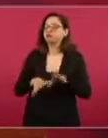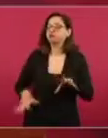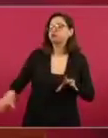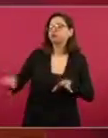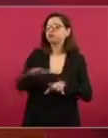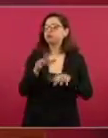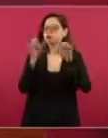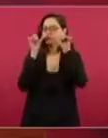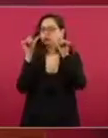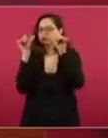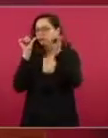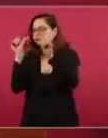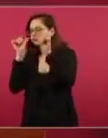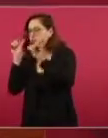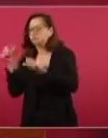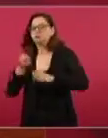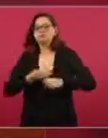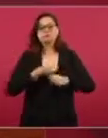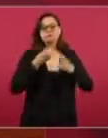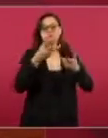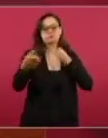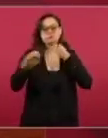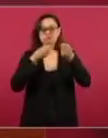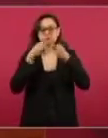Si sabemos y escuchar, haremos un periodismo comprometido.